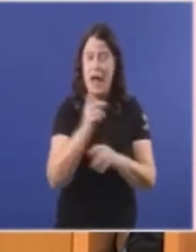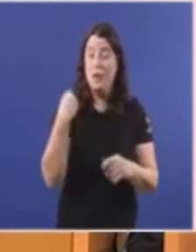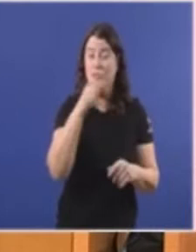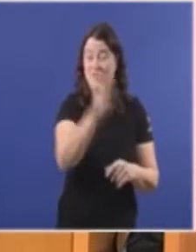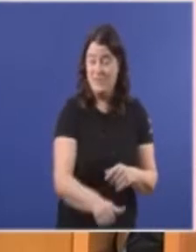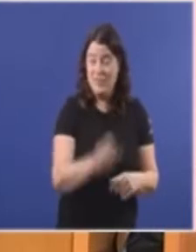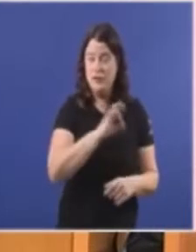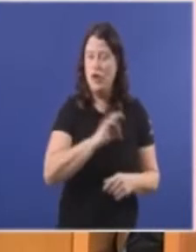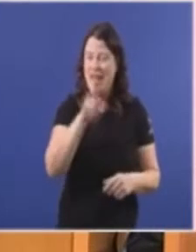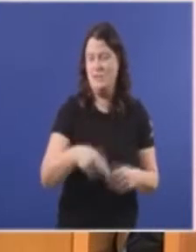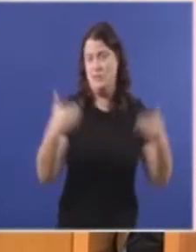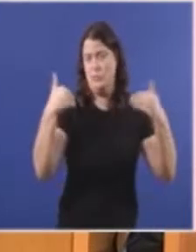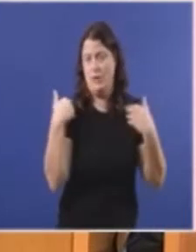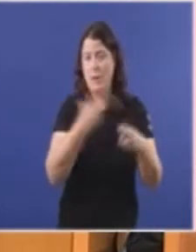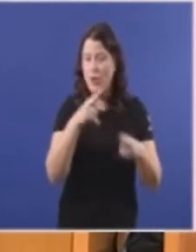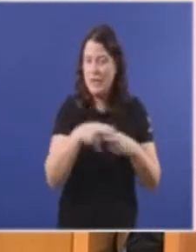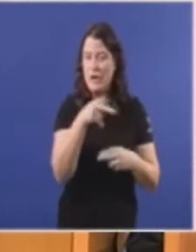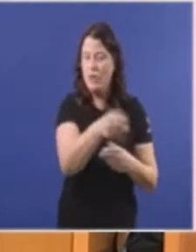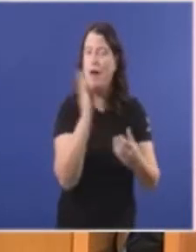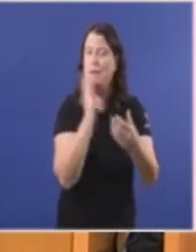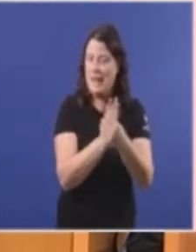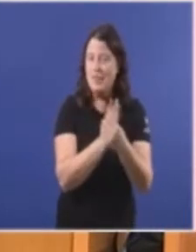O expediente